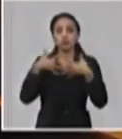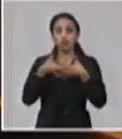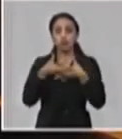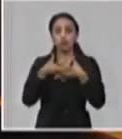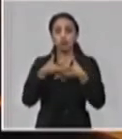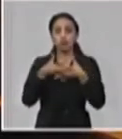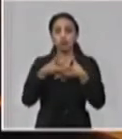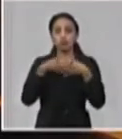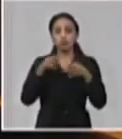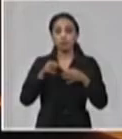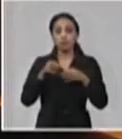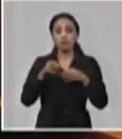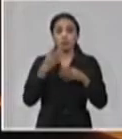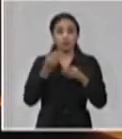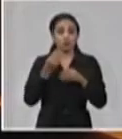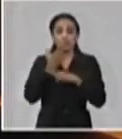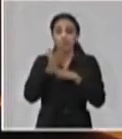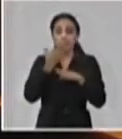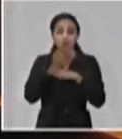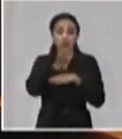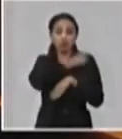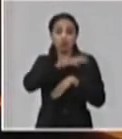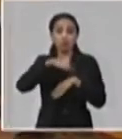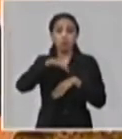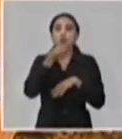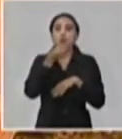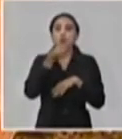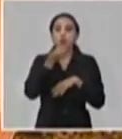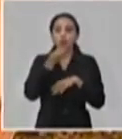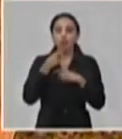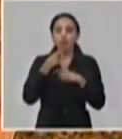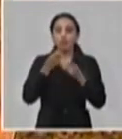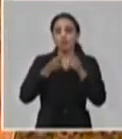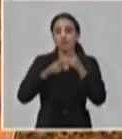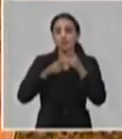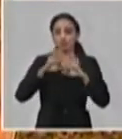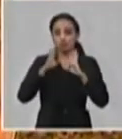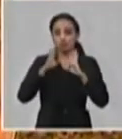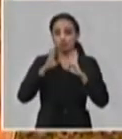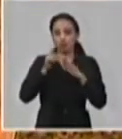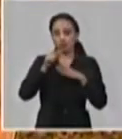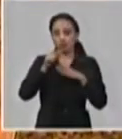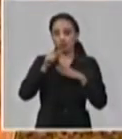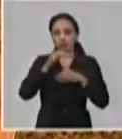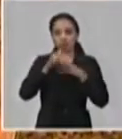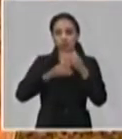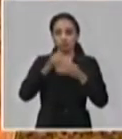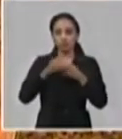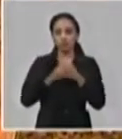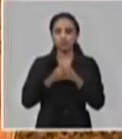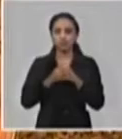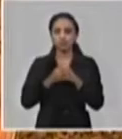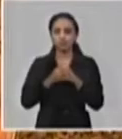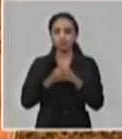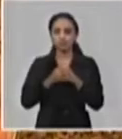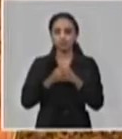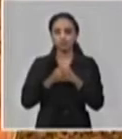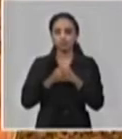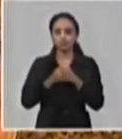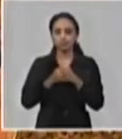demanda la población y que puede respaldar también este tema. Hay un